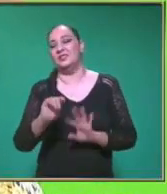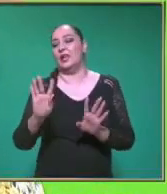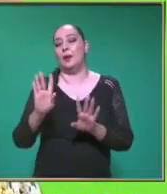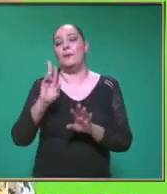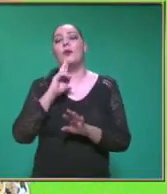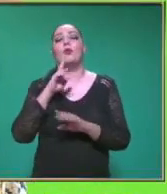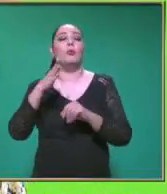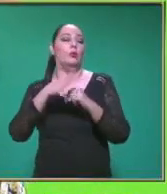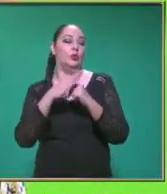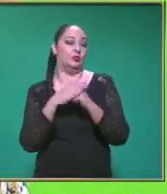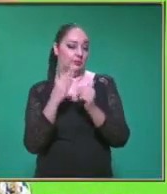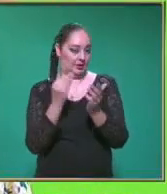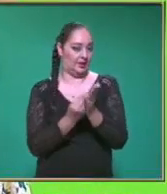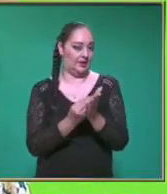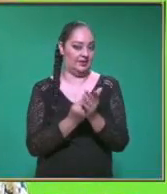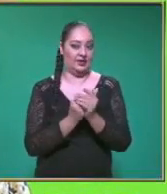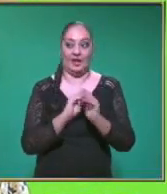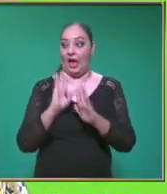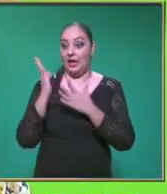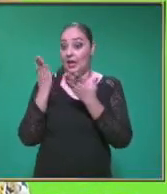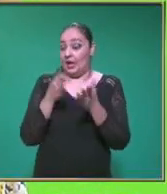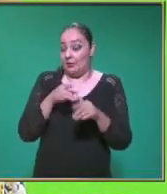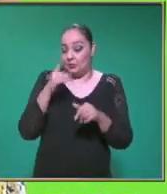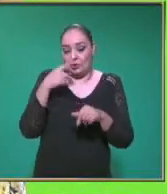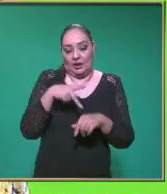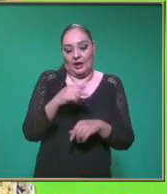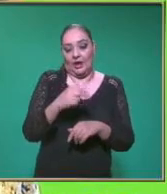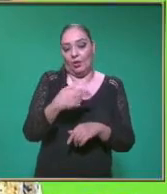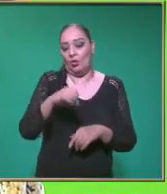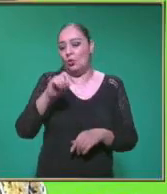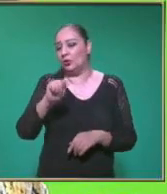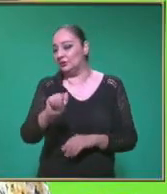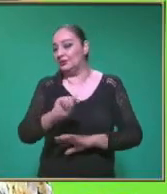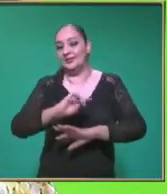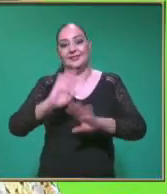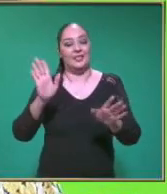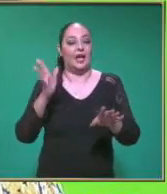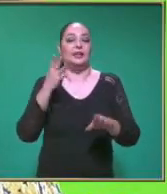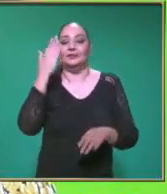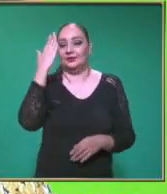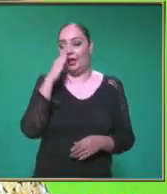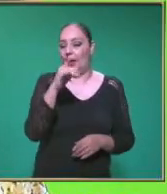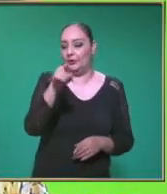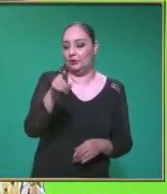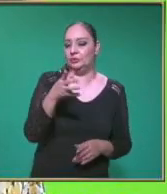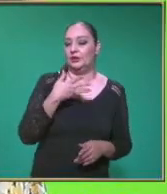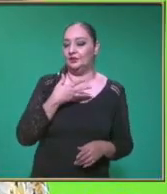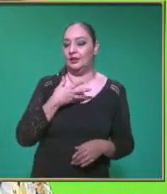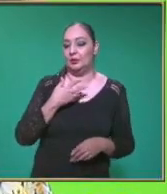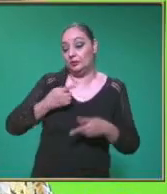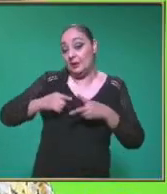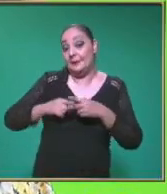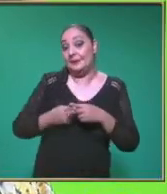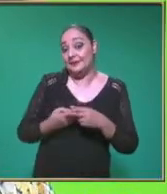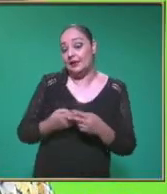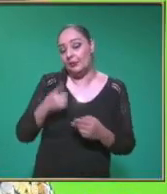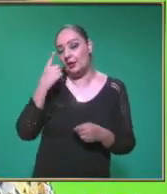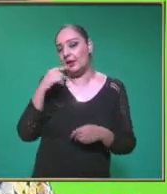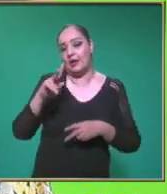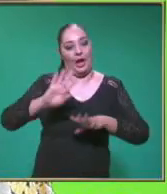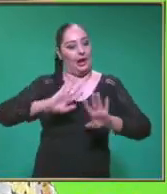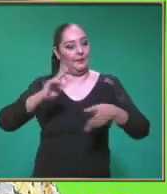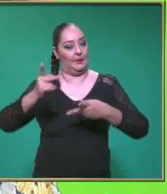Para la siguiente clase Llegamos directo Con el Cajud Al inicio Ustedes ya saben Este Que vamos a iniciar Con el Cajud Para que se